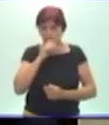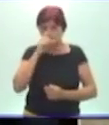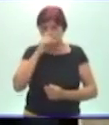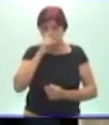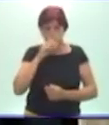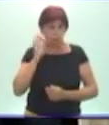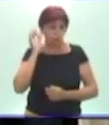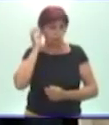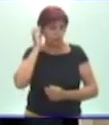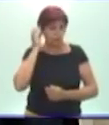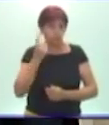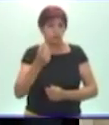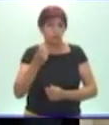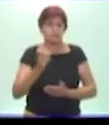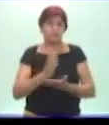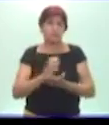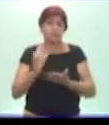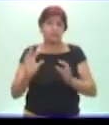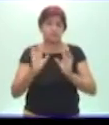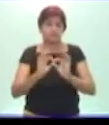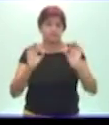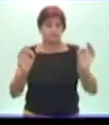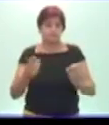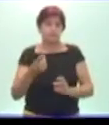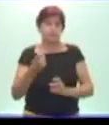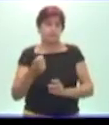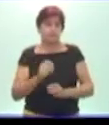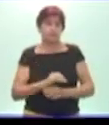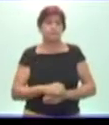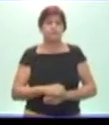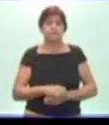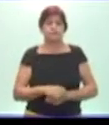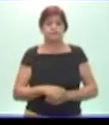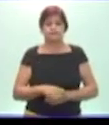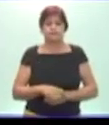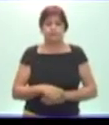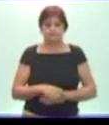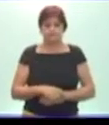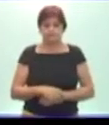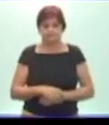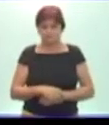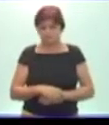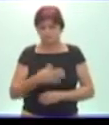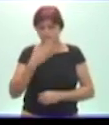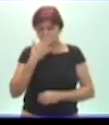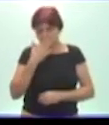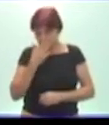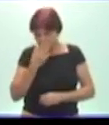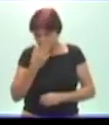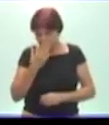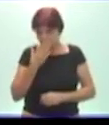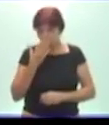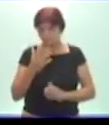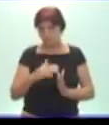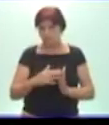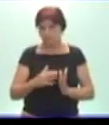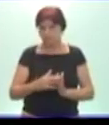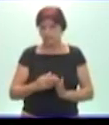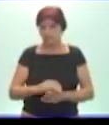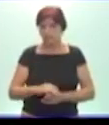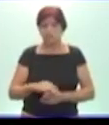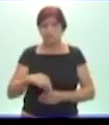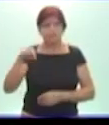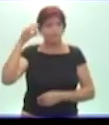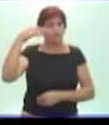nos dice su experiencia. Adelante. ¿Ya? Tres. Bueno, para todos mi nombre es Nelia López Martínez soy